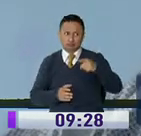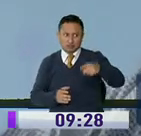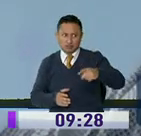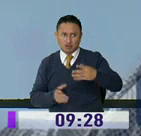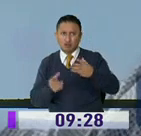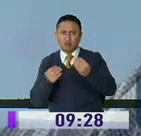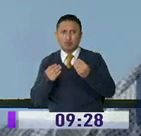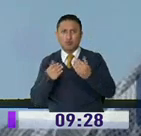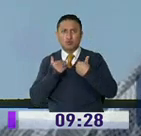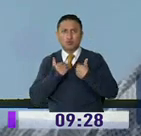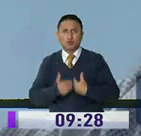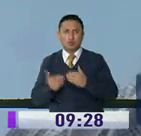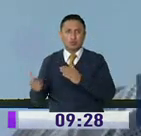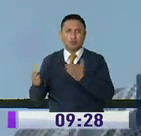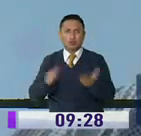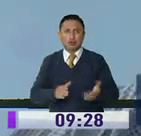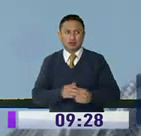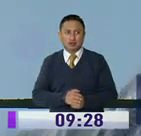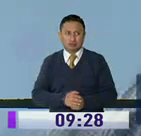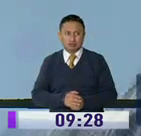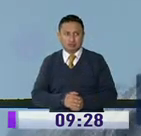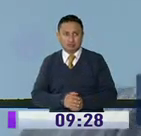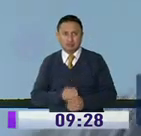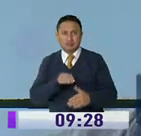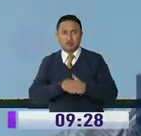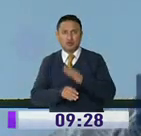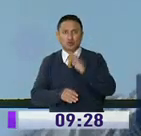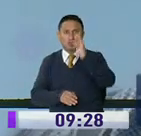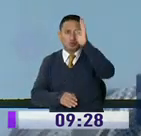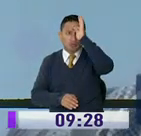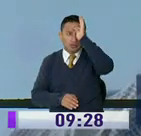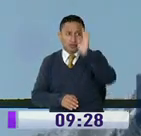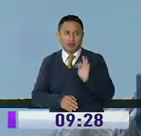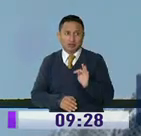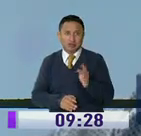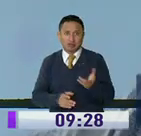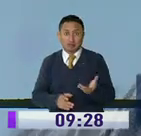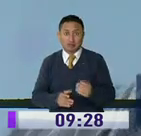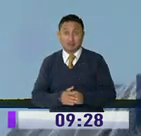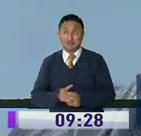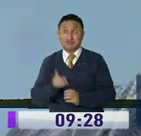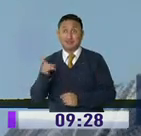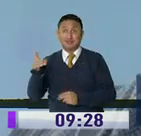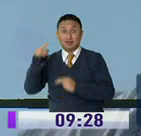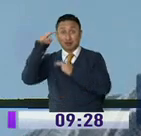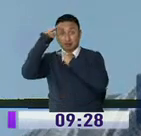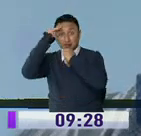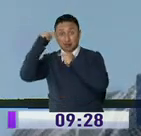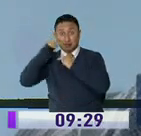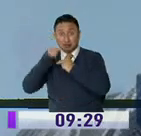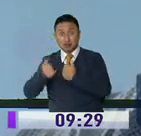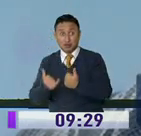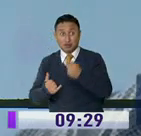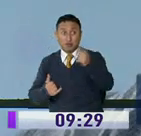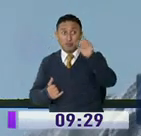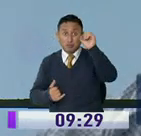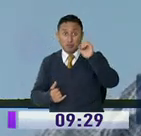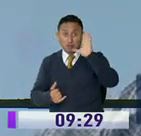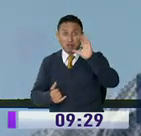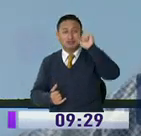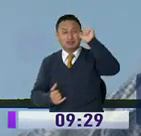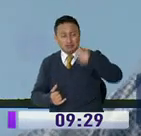decenas de cadáveres en un hospital. Sí, bajo el medio digital, hoy divulga que ese video